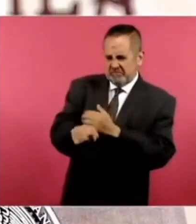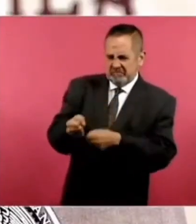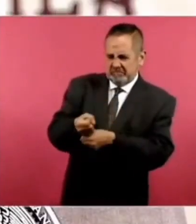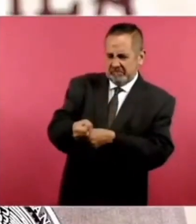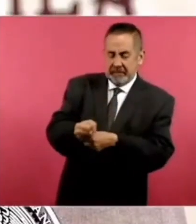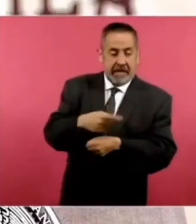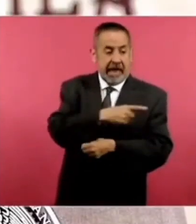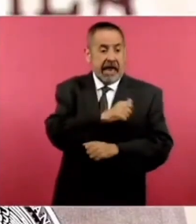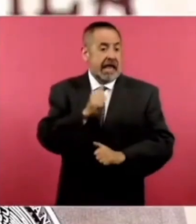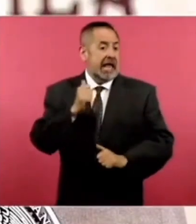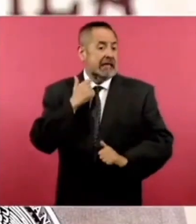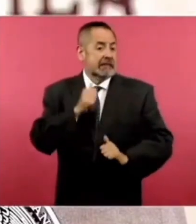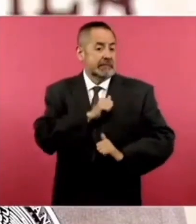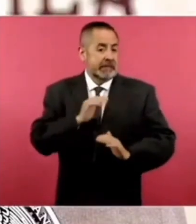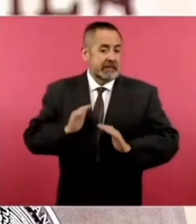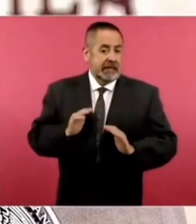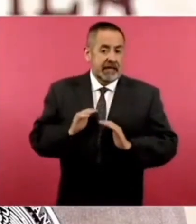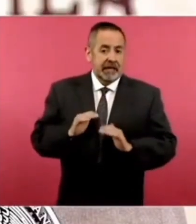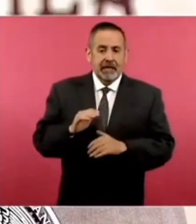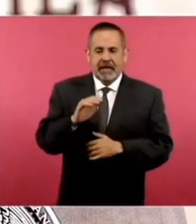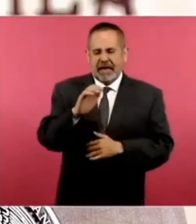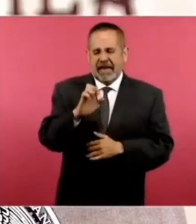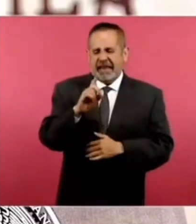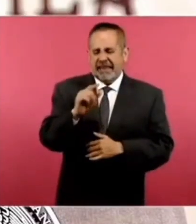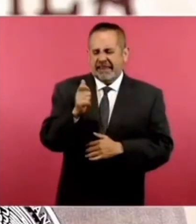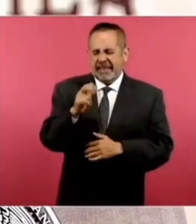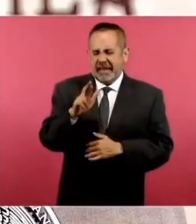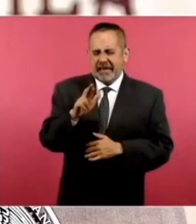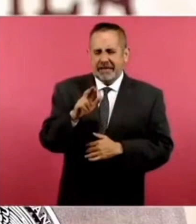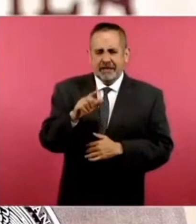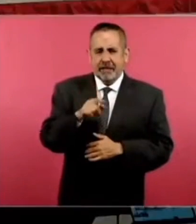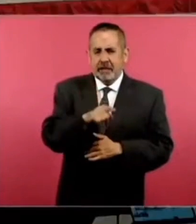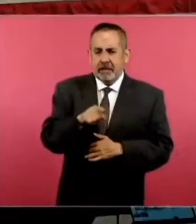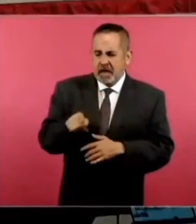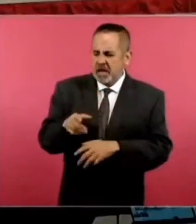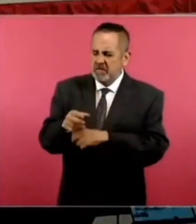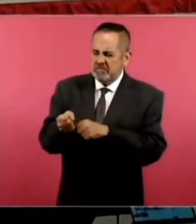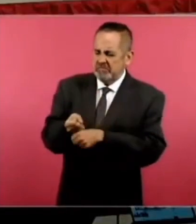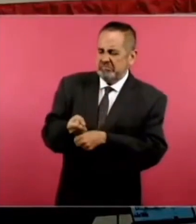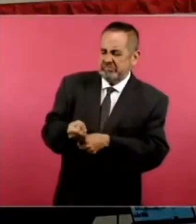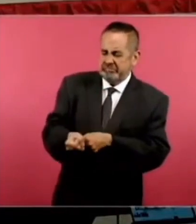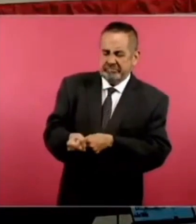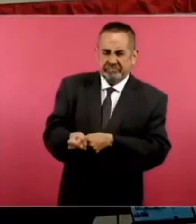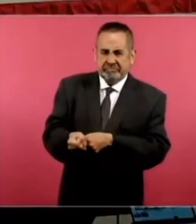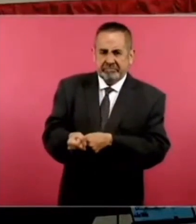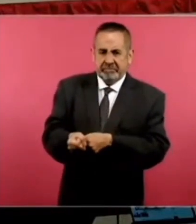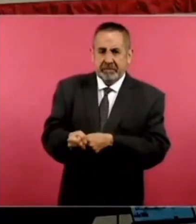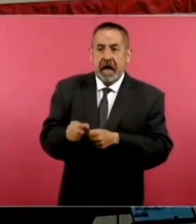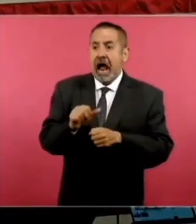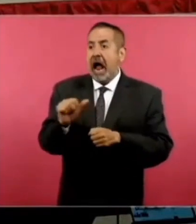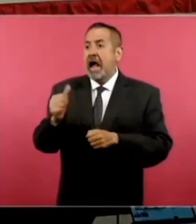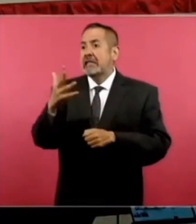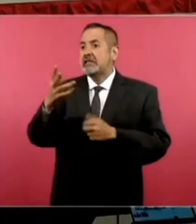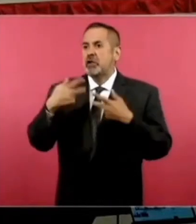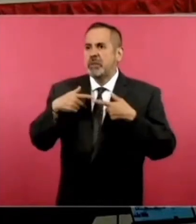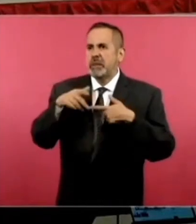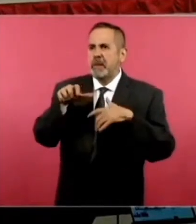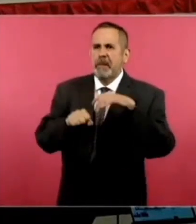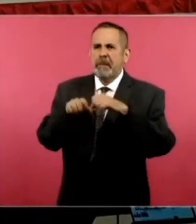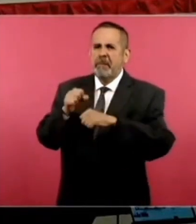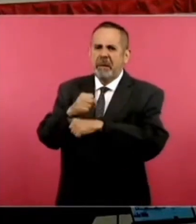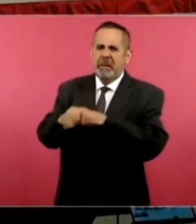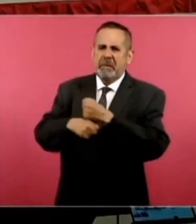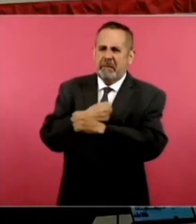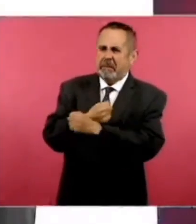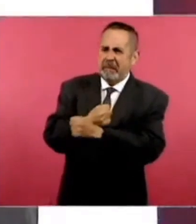Edgar Iván Birrueta, Teruel, quien ni siquiera puso resistencia y cinco empleados más, los acertantes